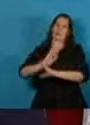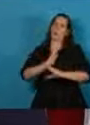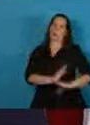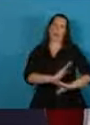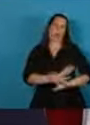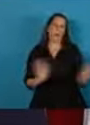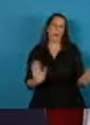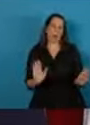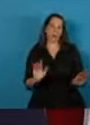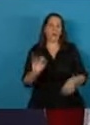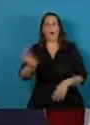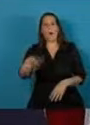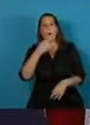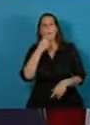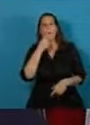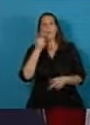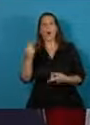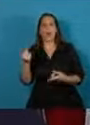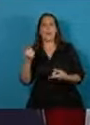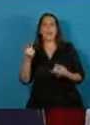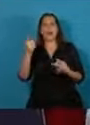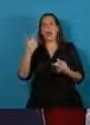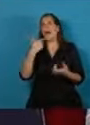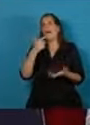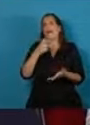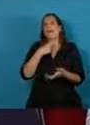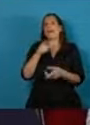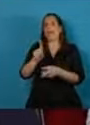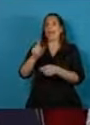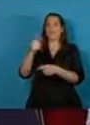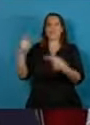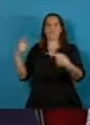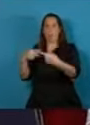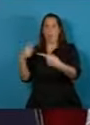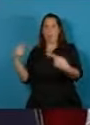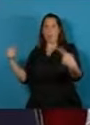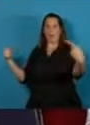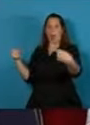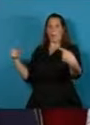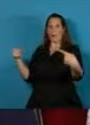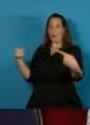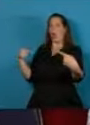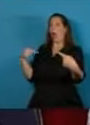disensos para eliminar al adversario de turno.